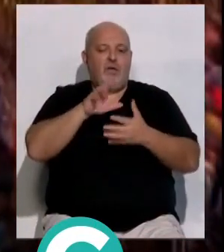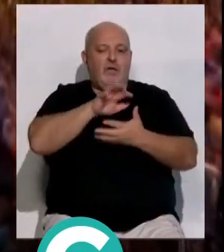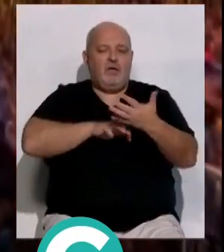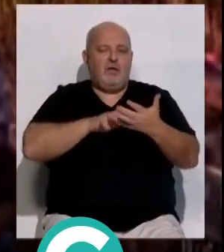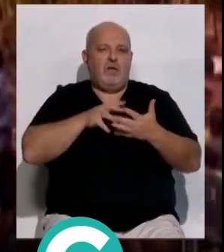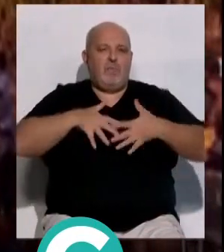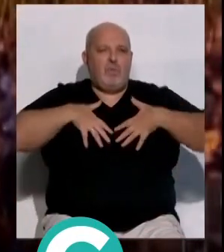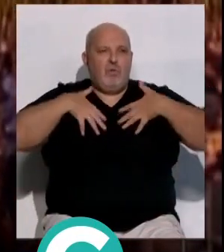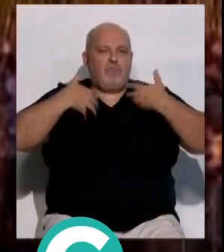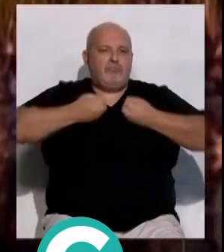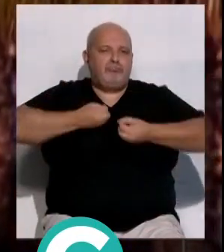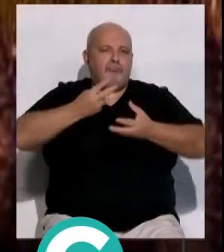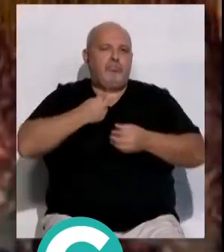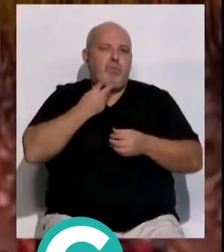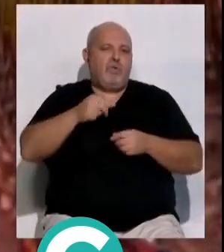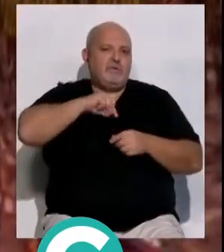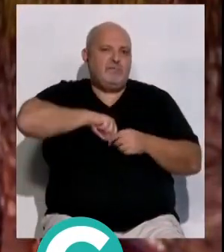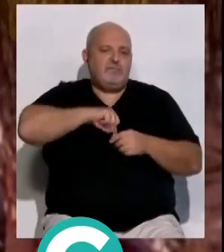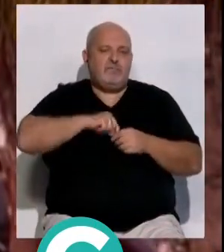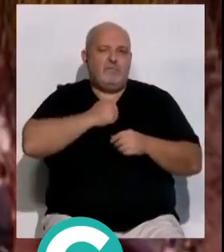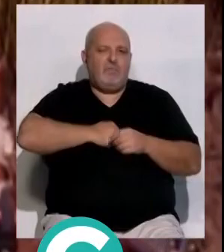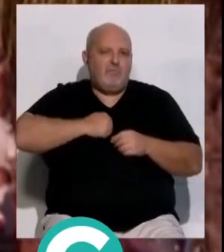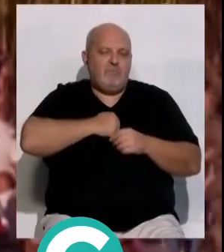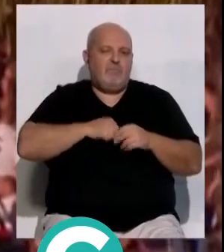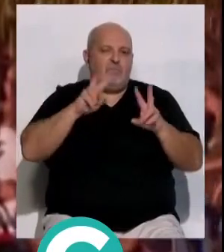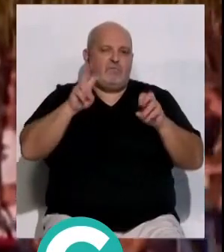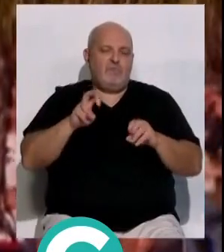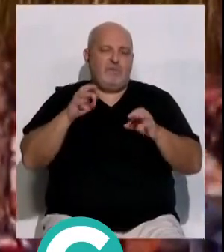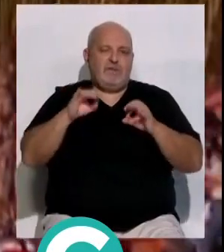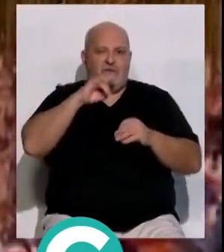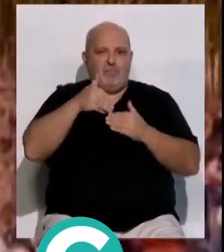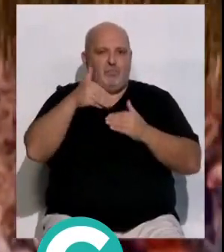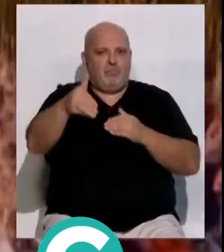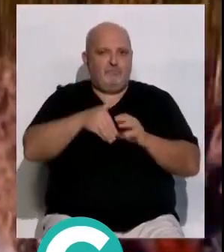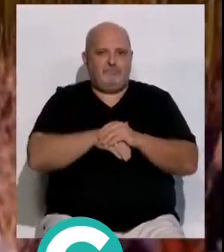negro las emociones de quien dará voz a los sentimientos de los cofrades sobre las tablas del falla